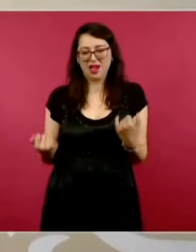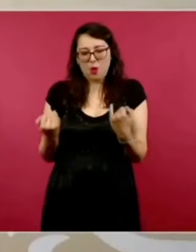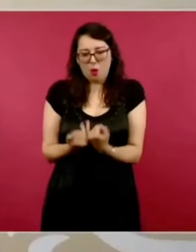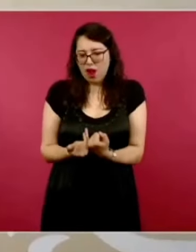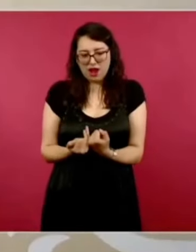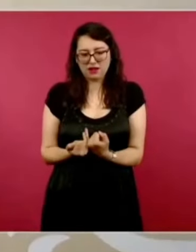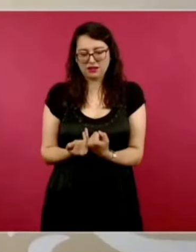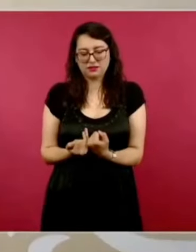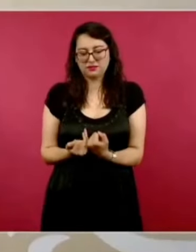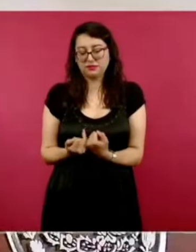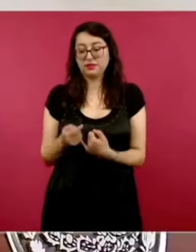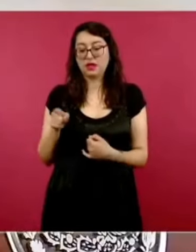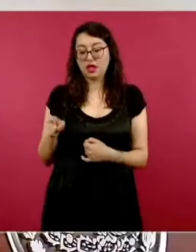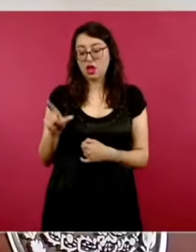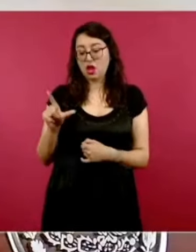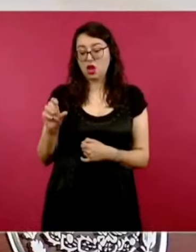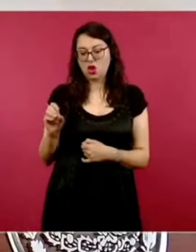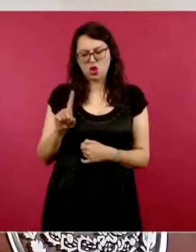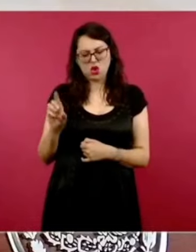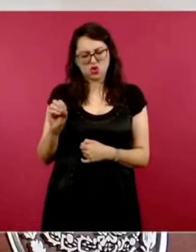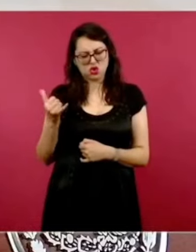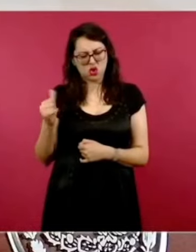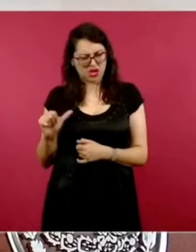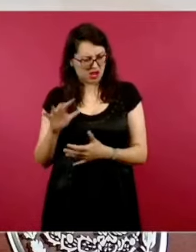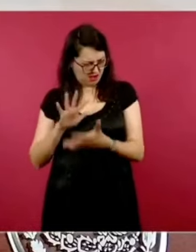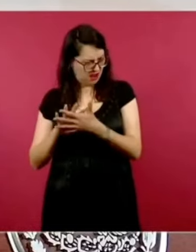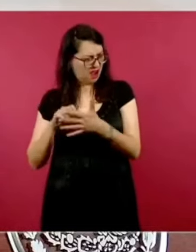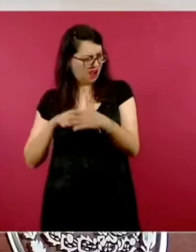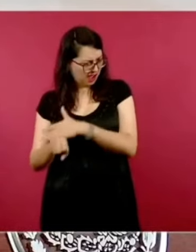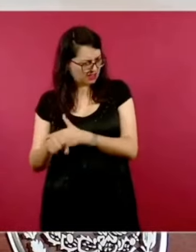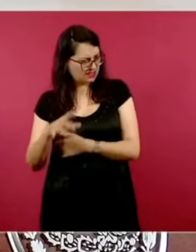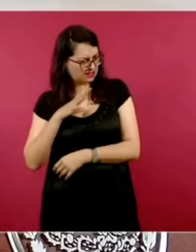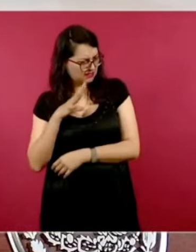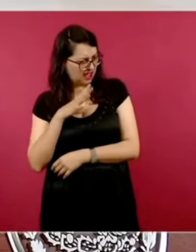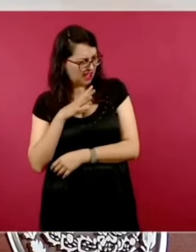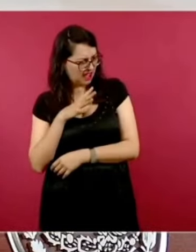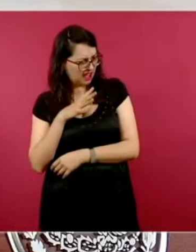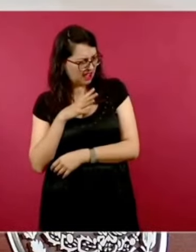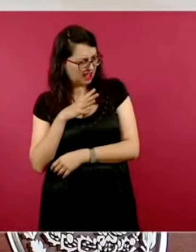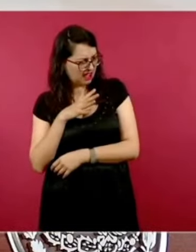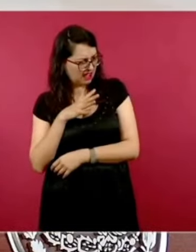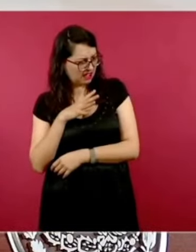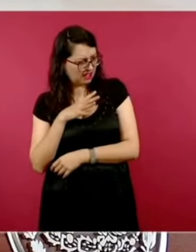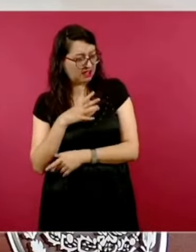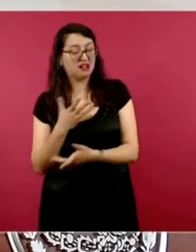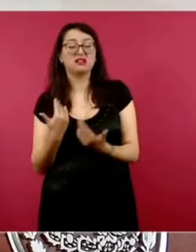Lozoya está en la cárcel o está… Bermano, no. Lozoya.